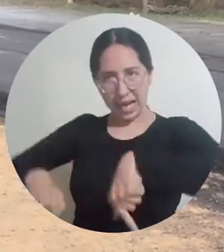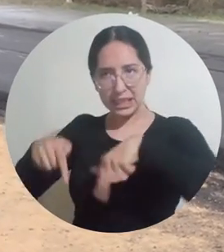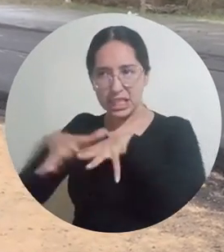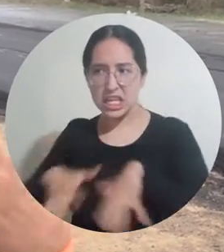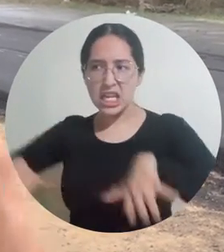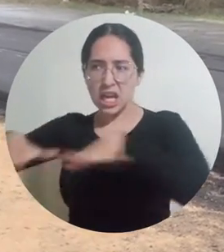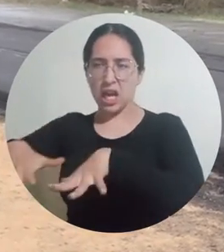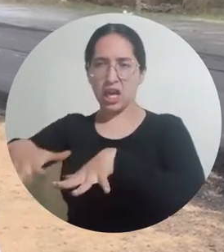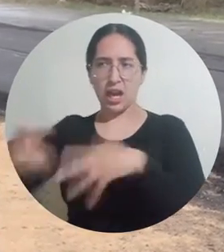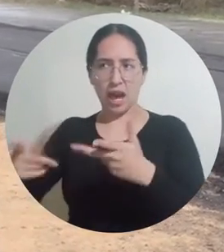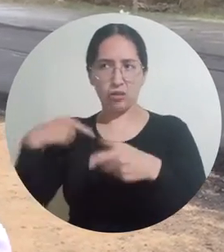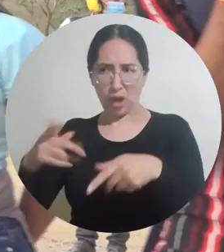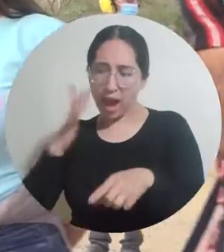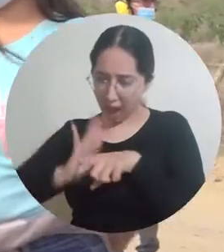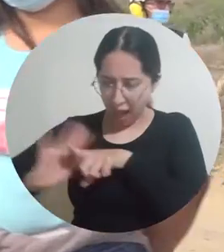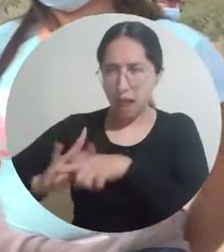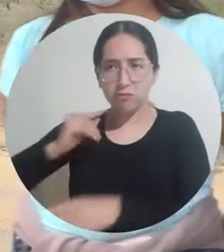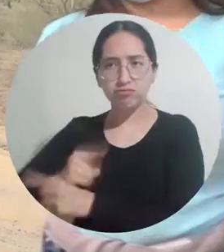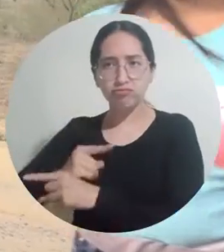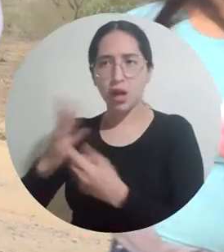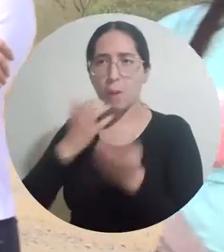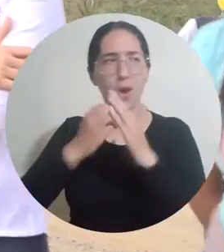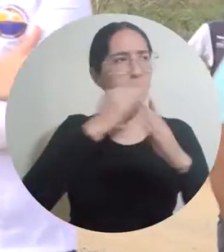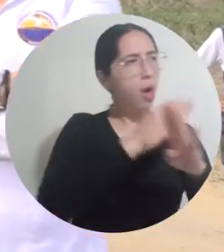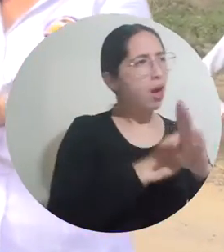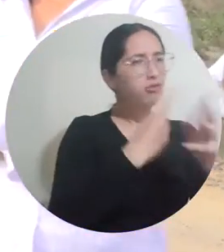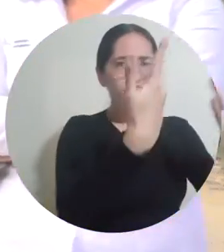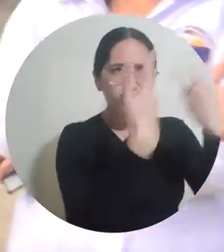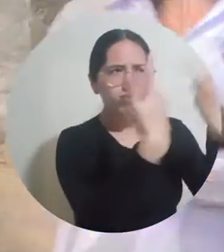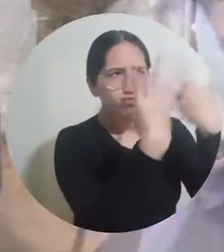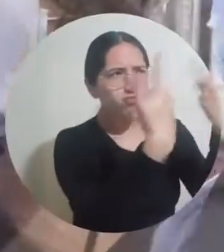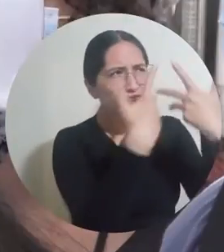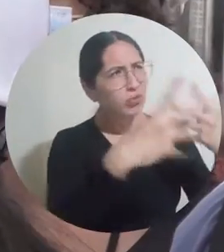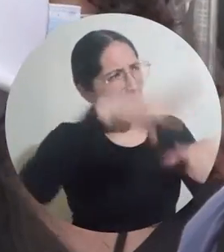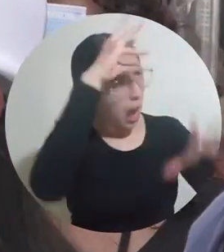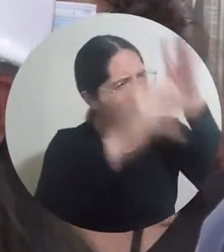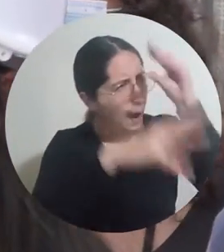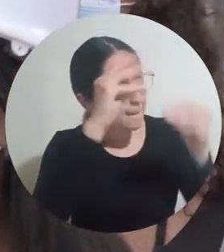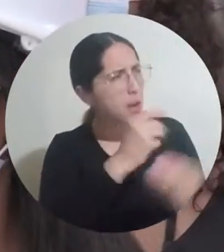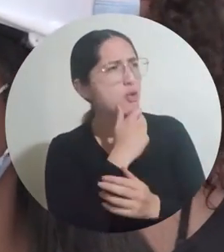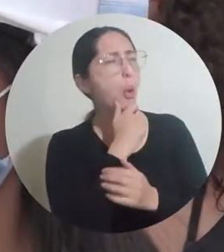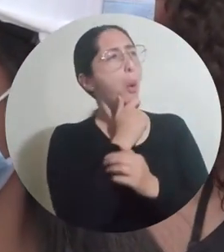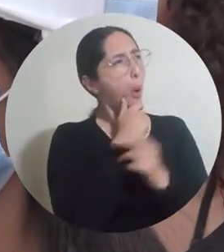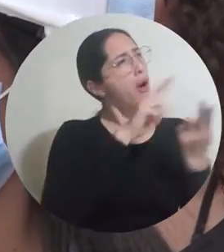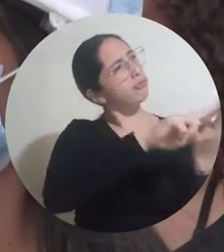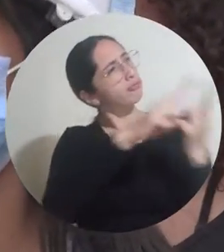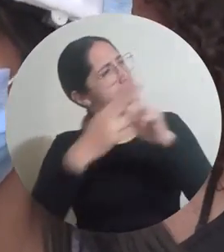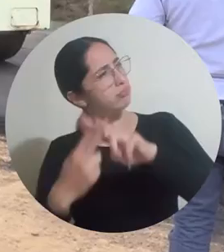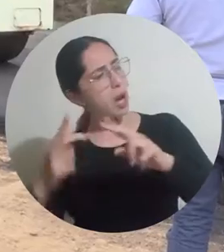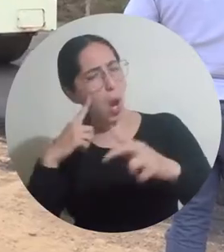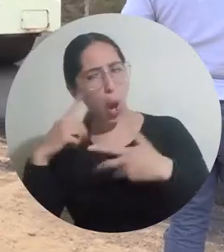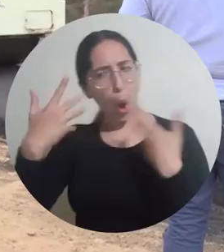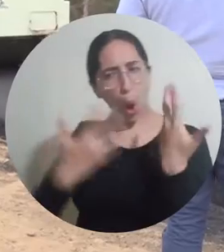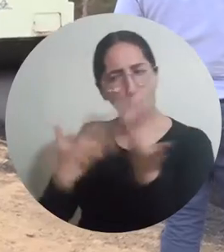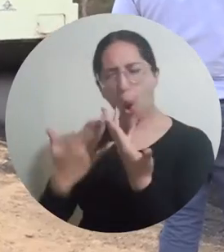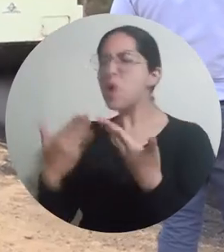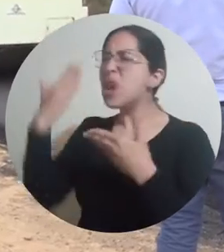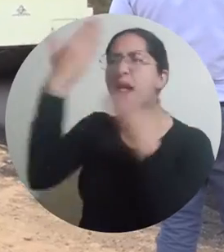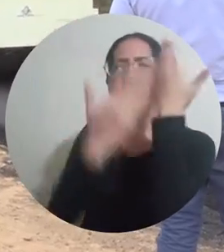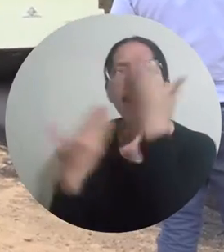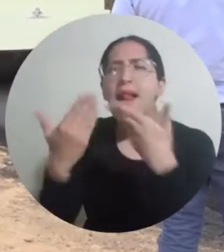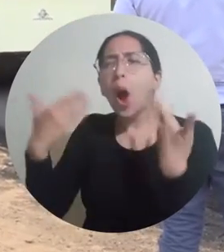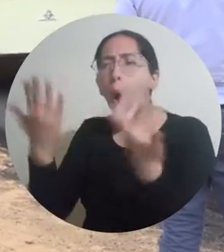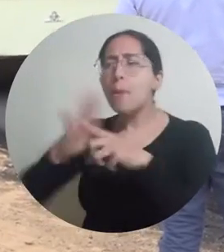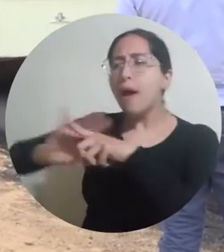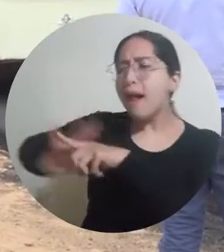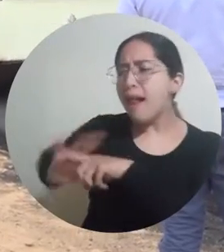decir, hacemos ese contraste que los profesores nos imparten en el aula y de cierta forma hacemos esa analogía entre